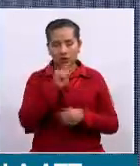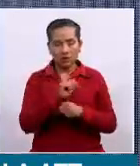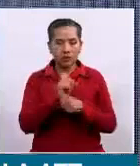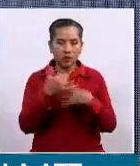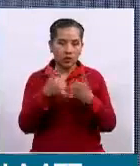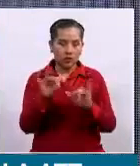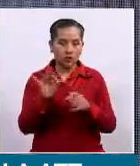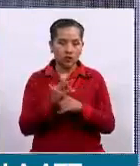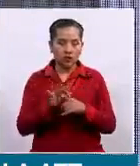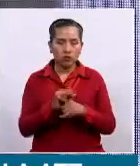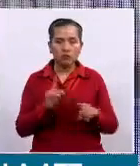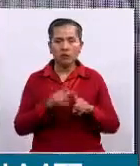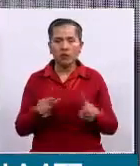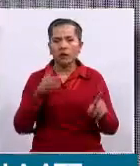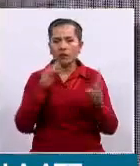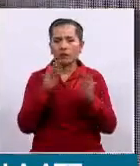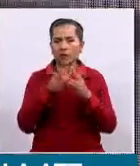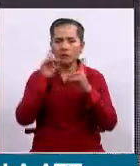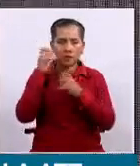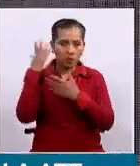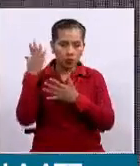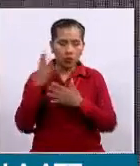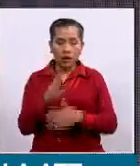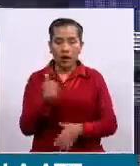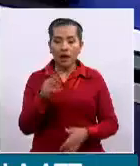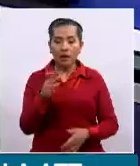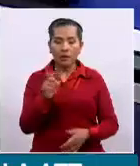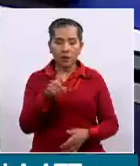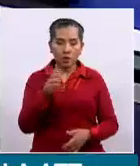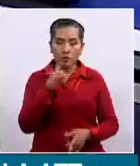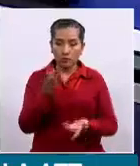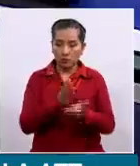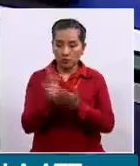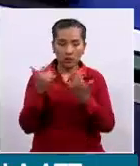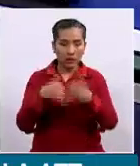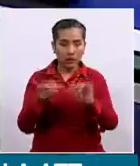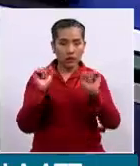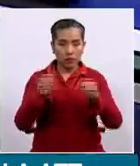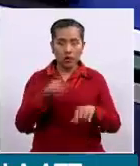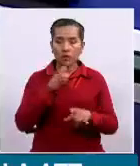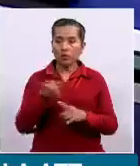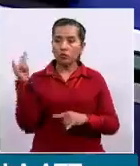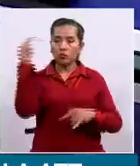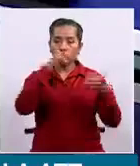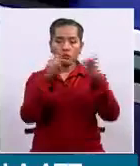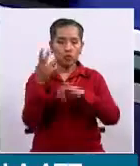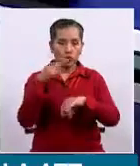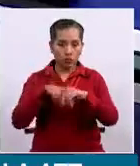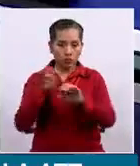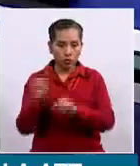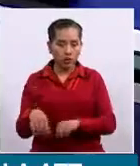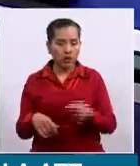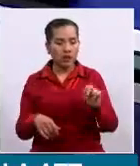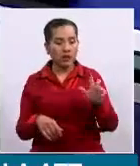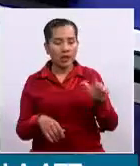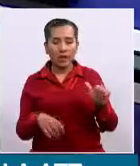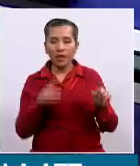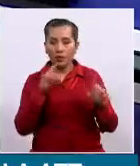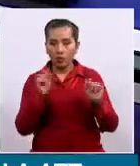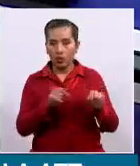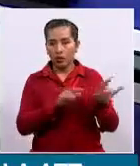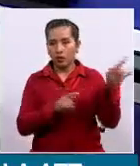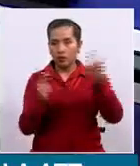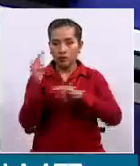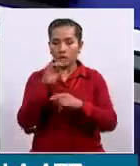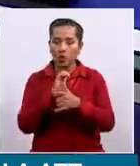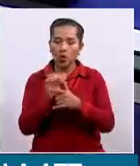¿Podría usted aclararnos, oficialmente, Amazonas tiene autorización para volar, Nela tiene autorización para volar, o